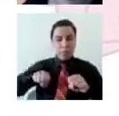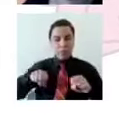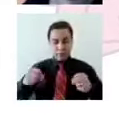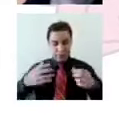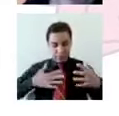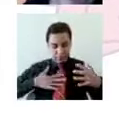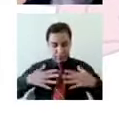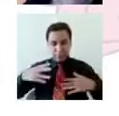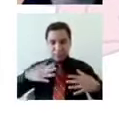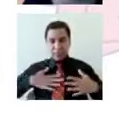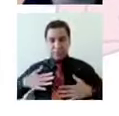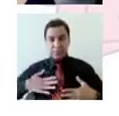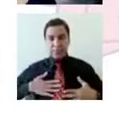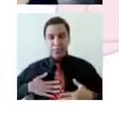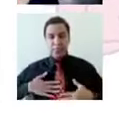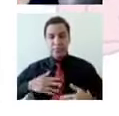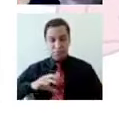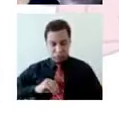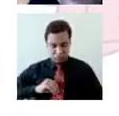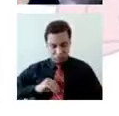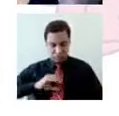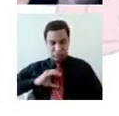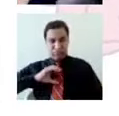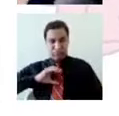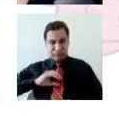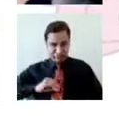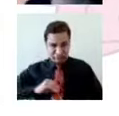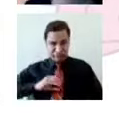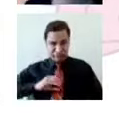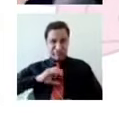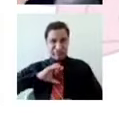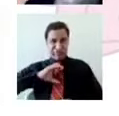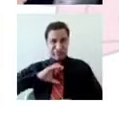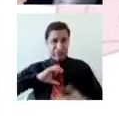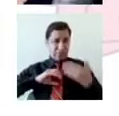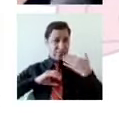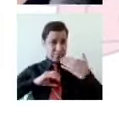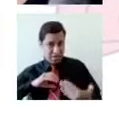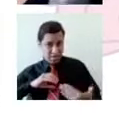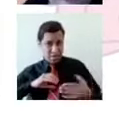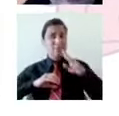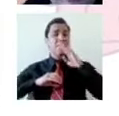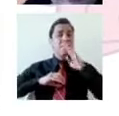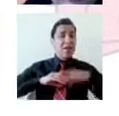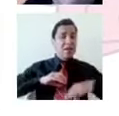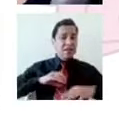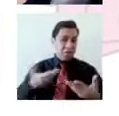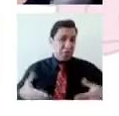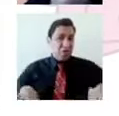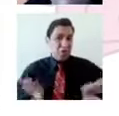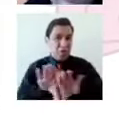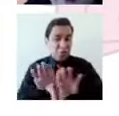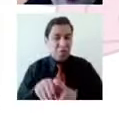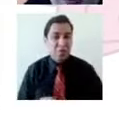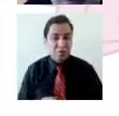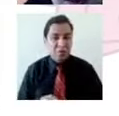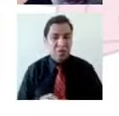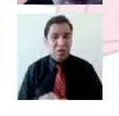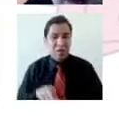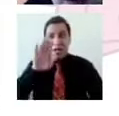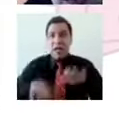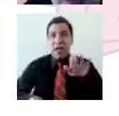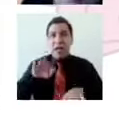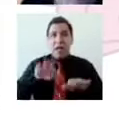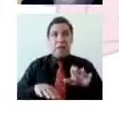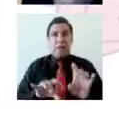autoestima. A ver cómo Olga Robelo, que se supone que es experta en el área de salud mental, a veces no sabe qué hacer cuando le